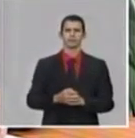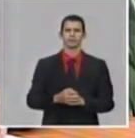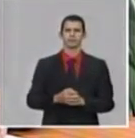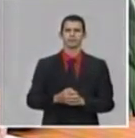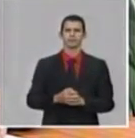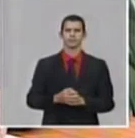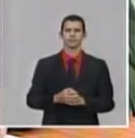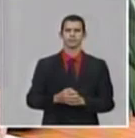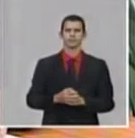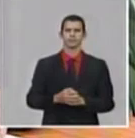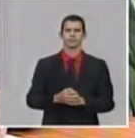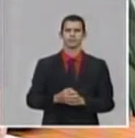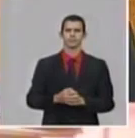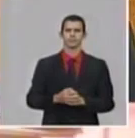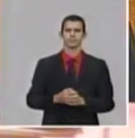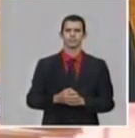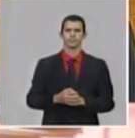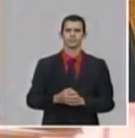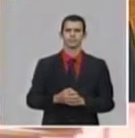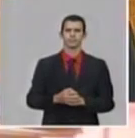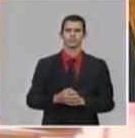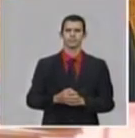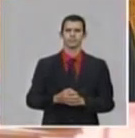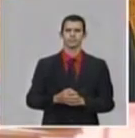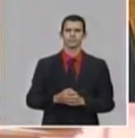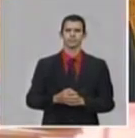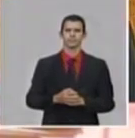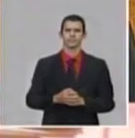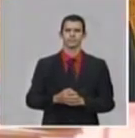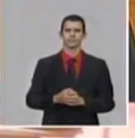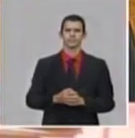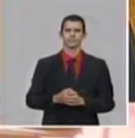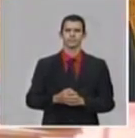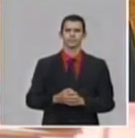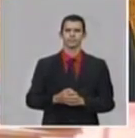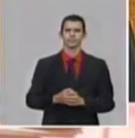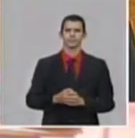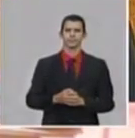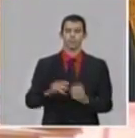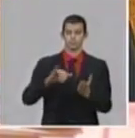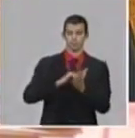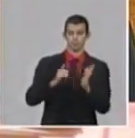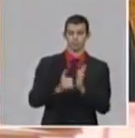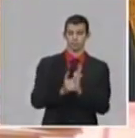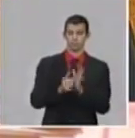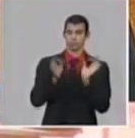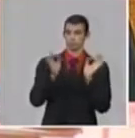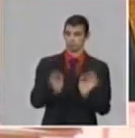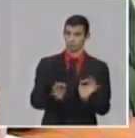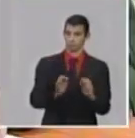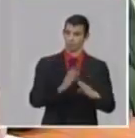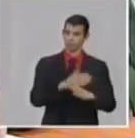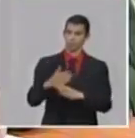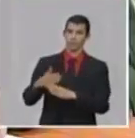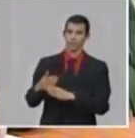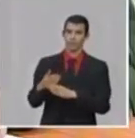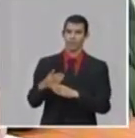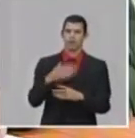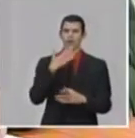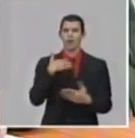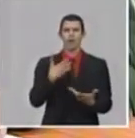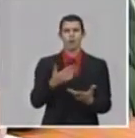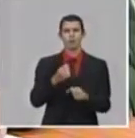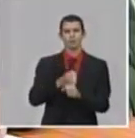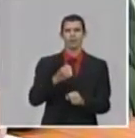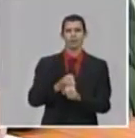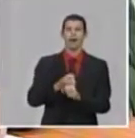trabajando en ese proyecto. Y también pensando en acompañar a su niña, cumple 15 años, a